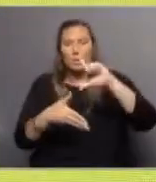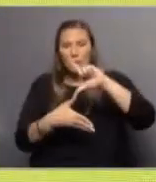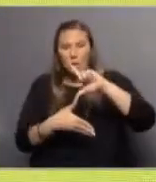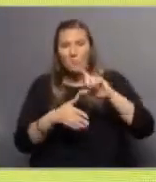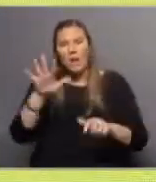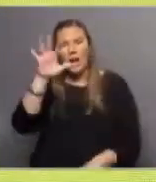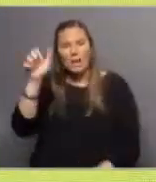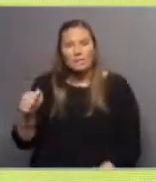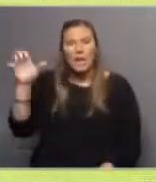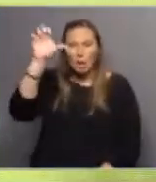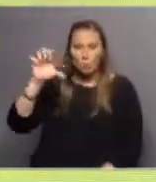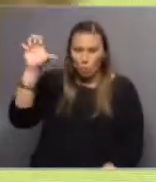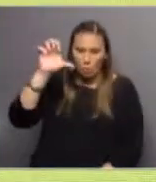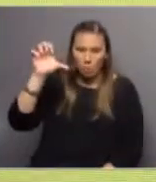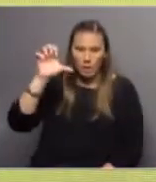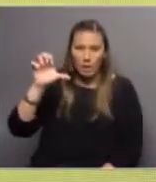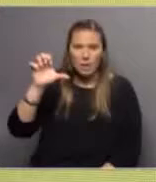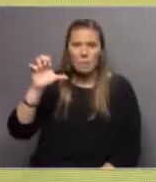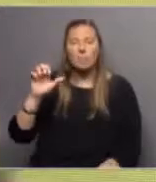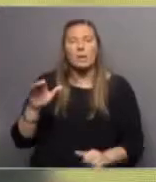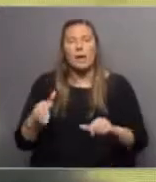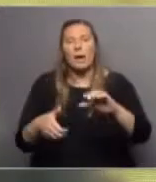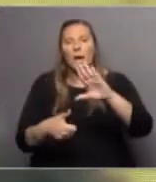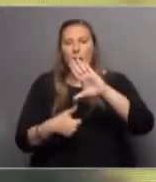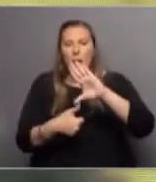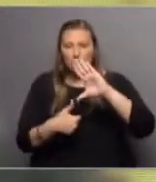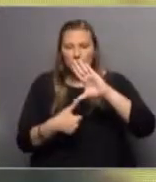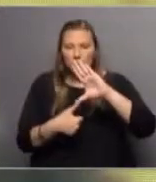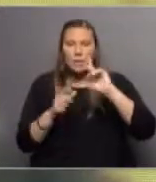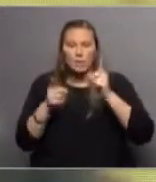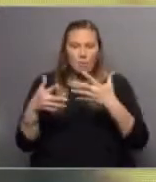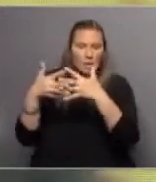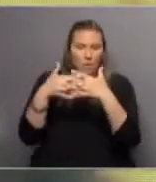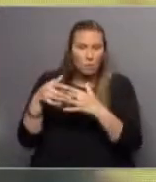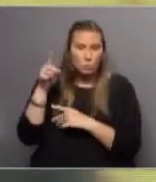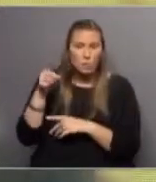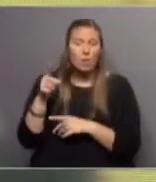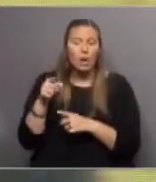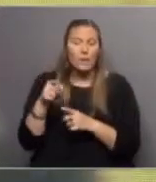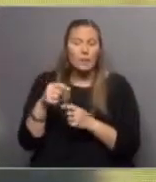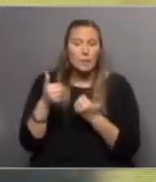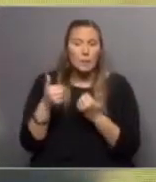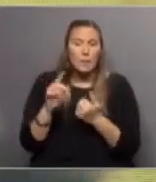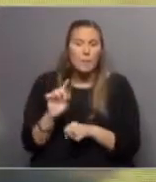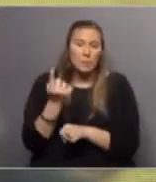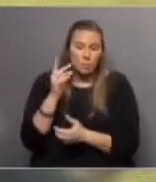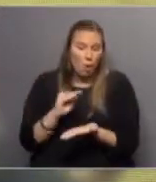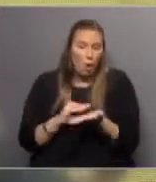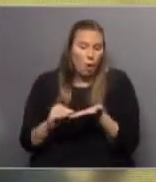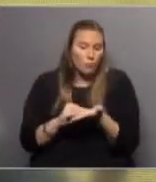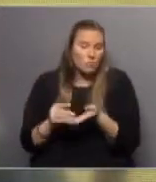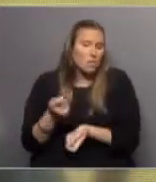Pacífico, Europa, para América del Norte, incluyendo a Estados Unidos, y bueno, acá se instalaron primero con oficinas